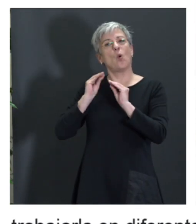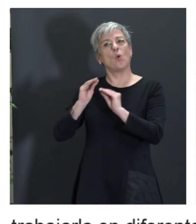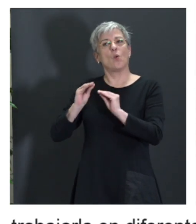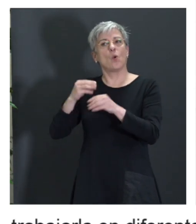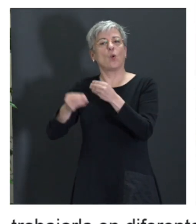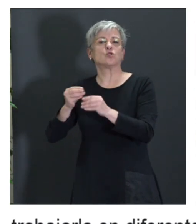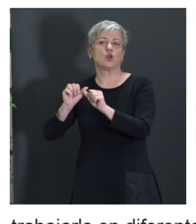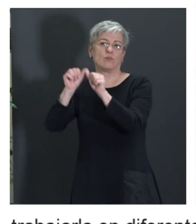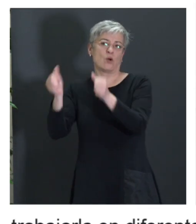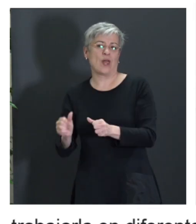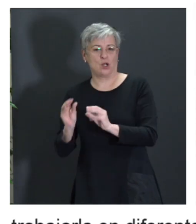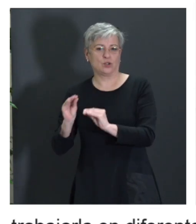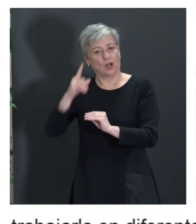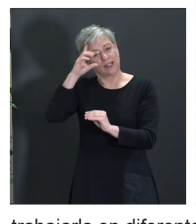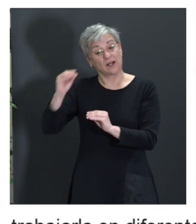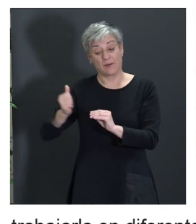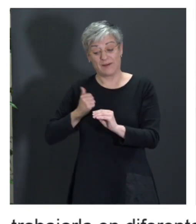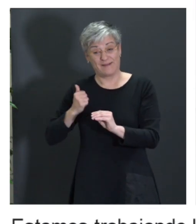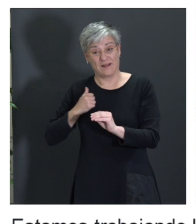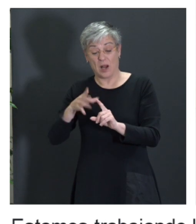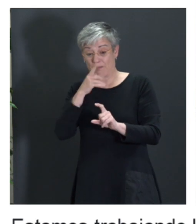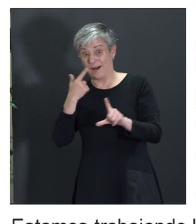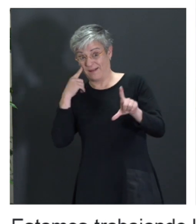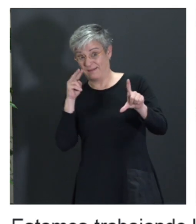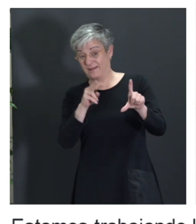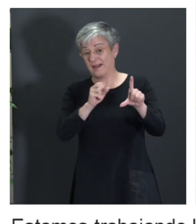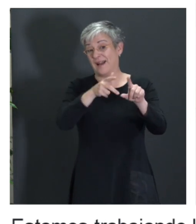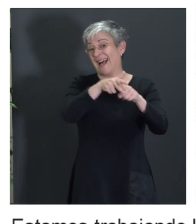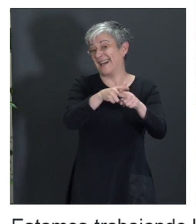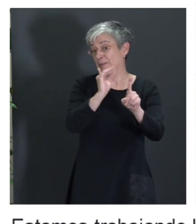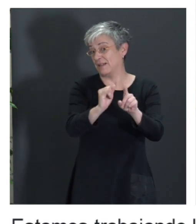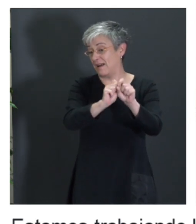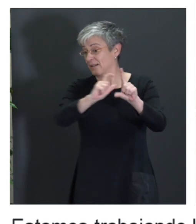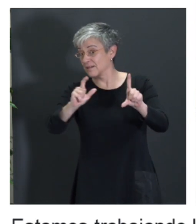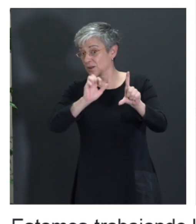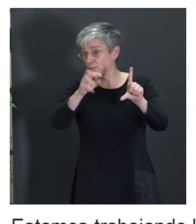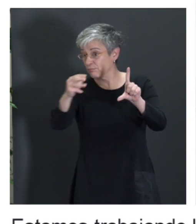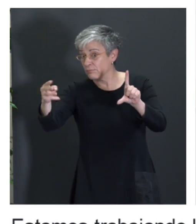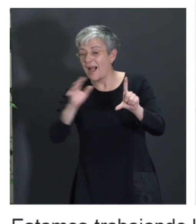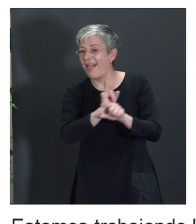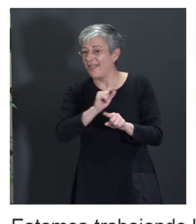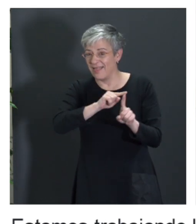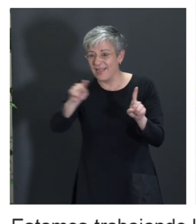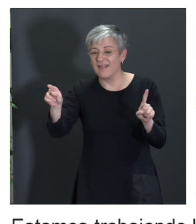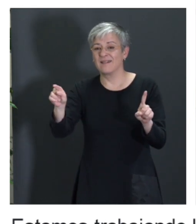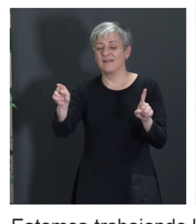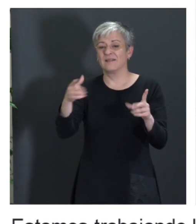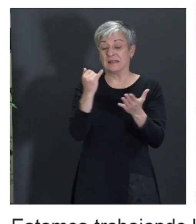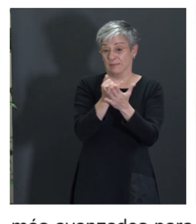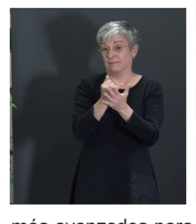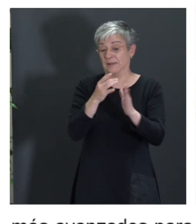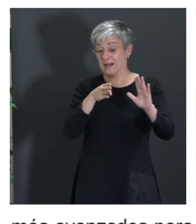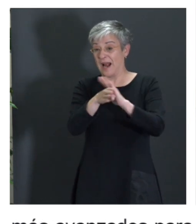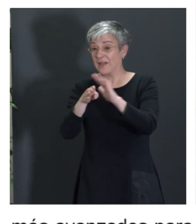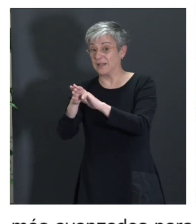para que las herramientas que ahora mismo existen, que están a disponibilidad de desarrolladores y de testes de accesibilidad,